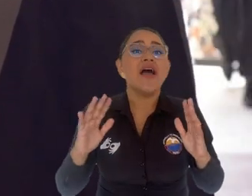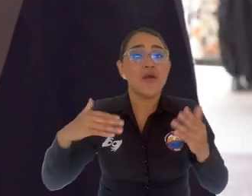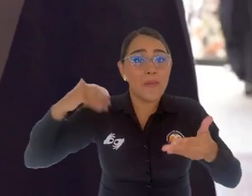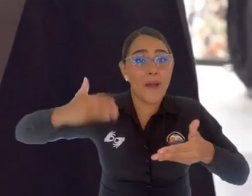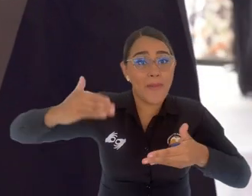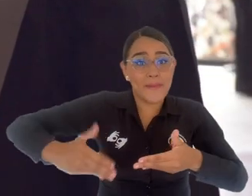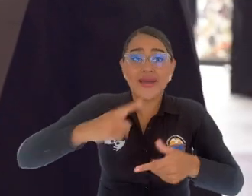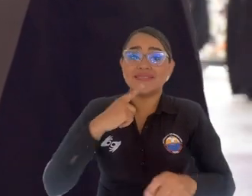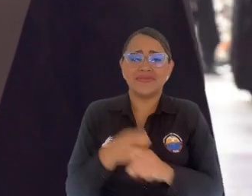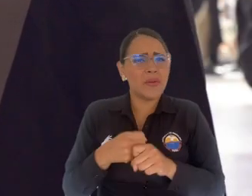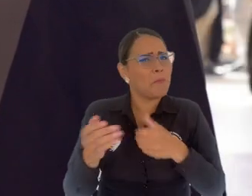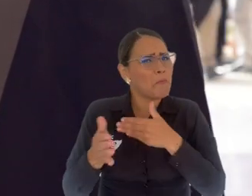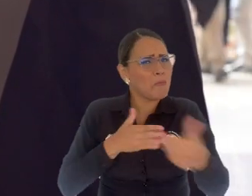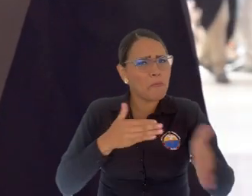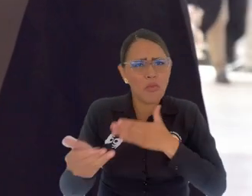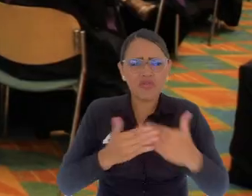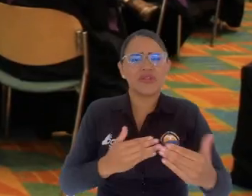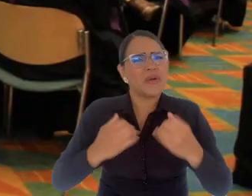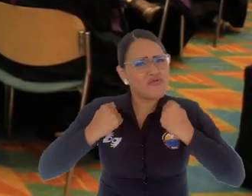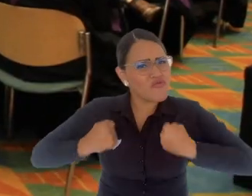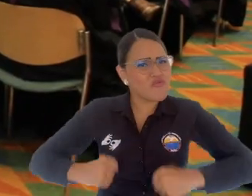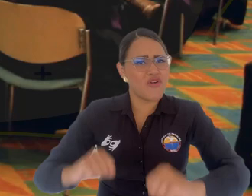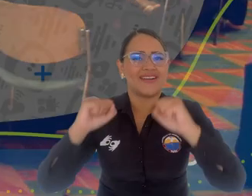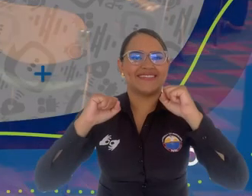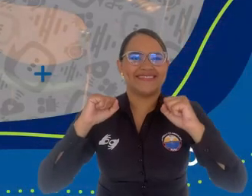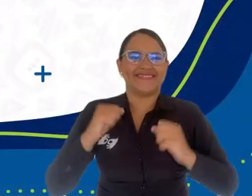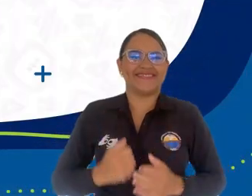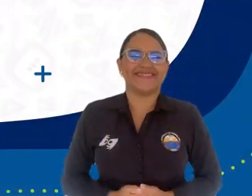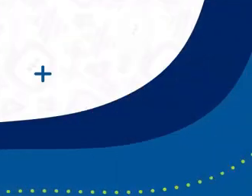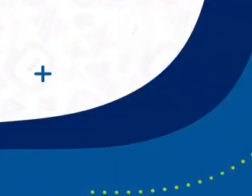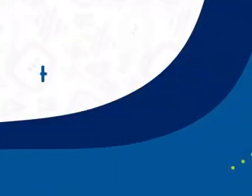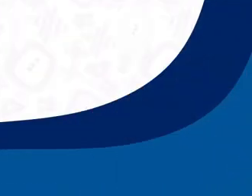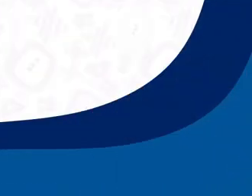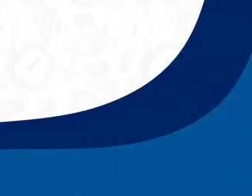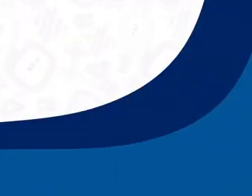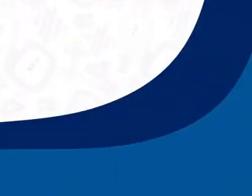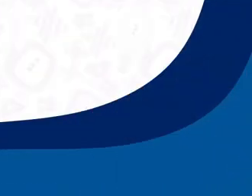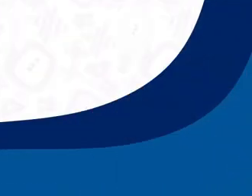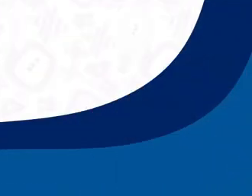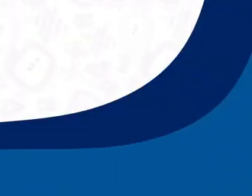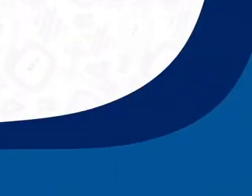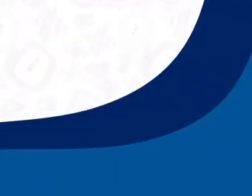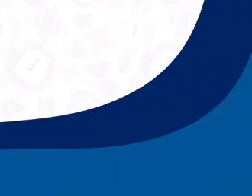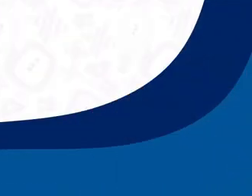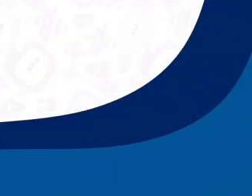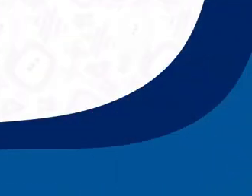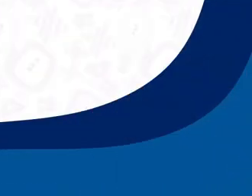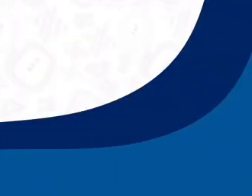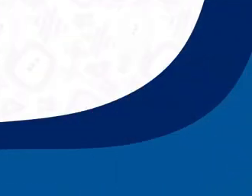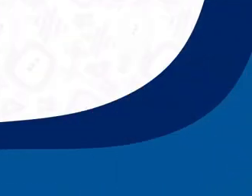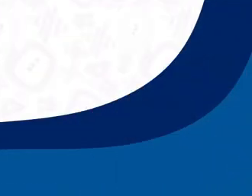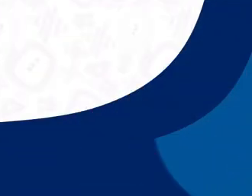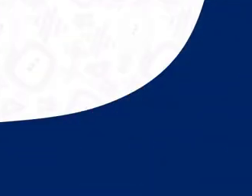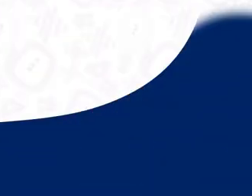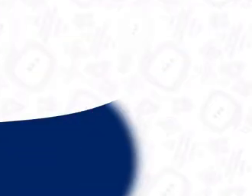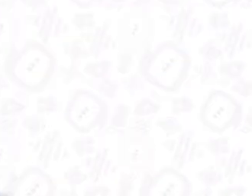dificultades, pero bueno, salimos adelante gracias a Dios. Aún más influyente e innovador.